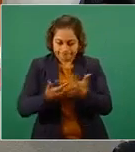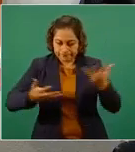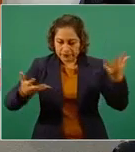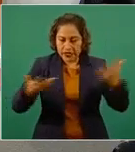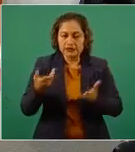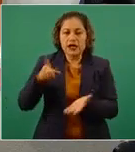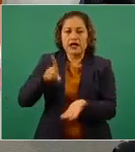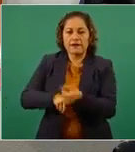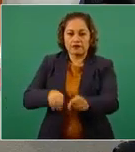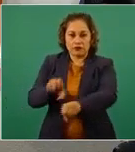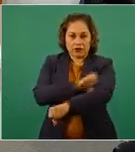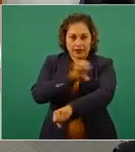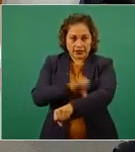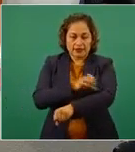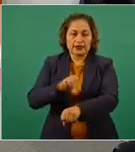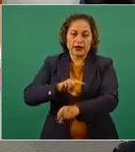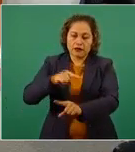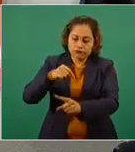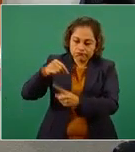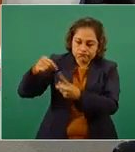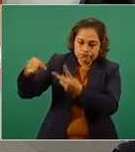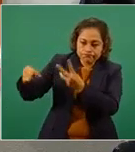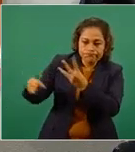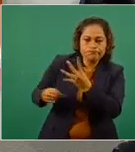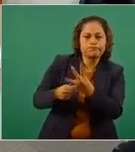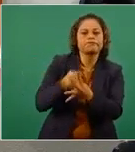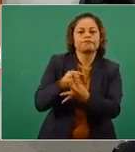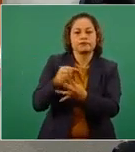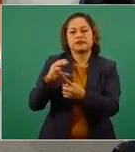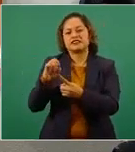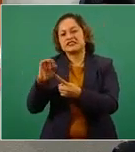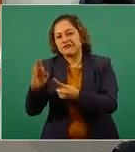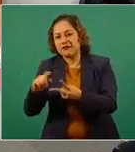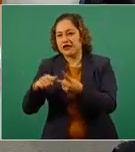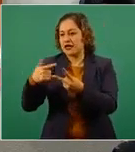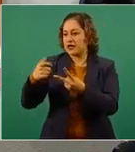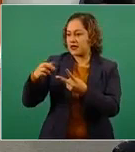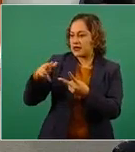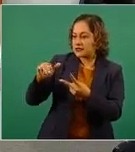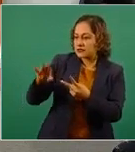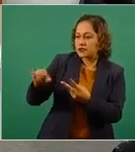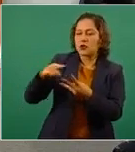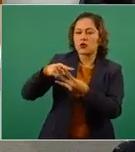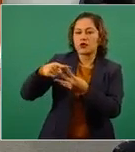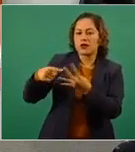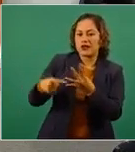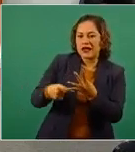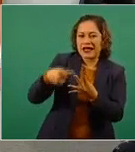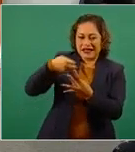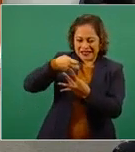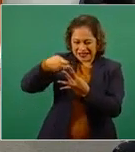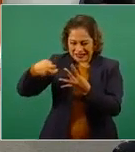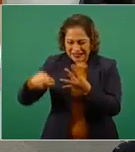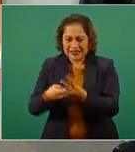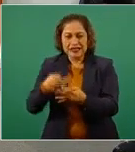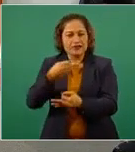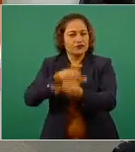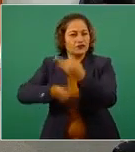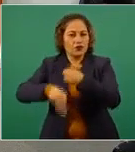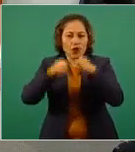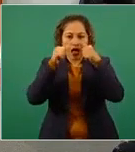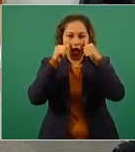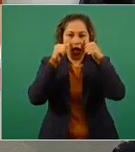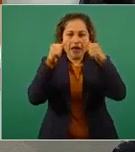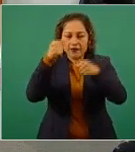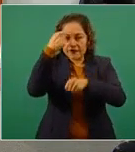eléctrica, la CFE, la generación, todo lo que tiene que ver con el suministro eléctrico para garantizar la confiabilidad